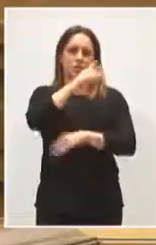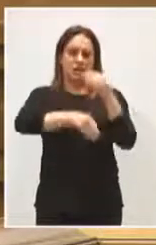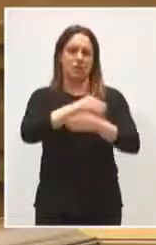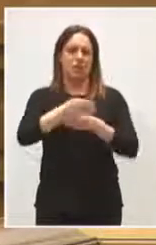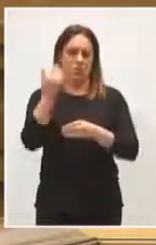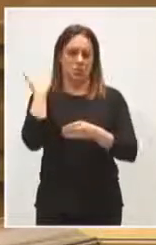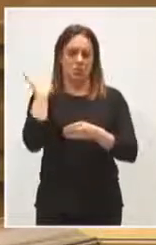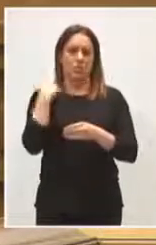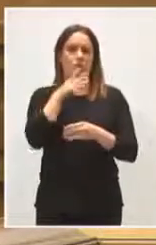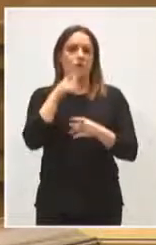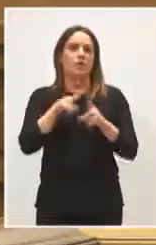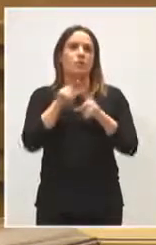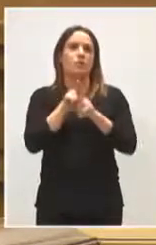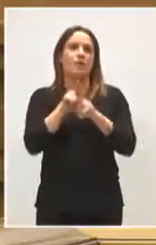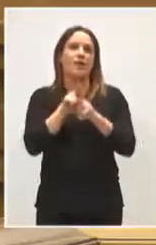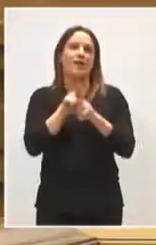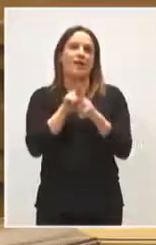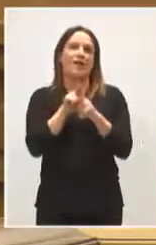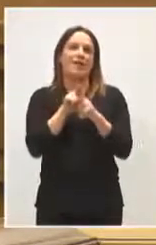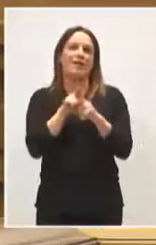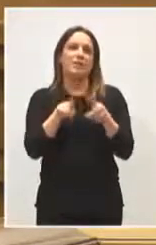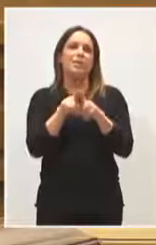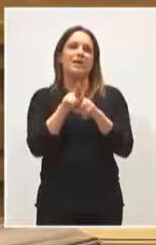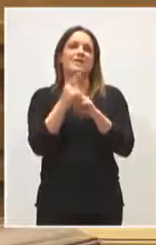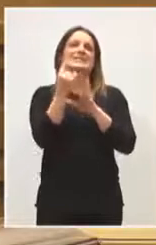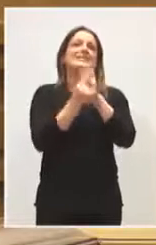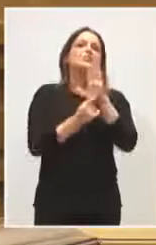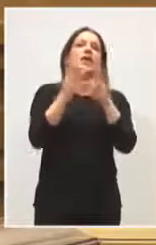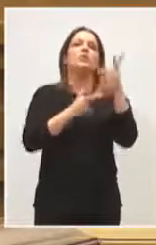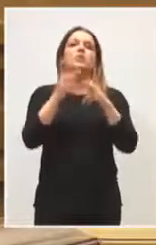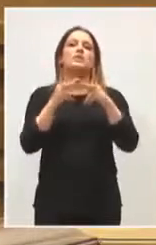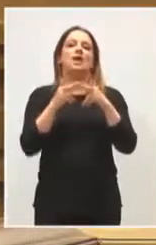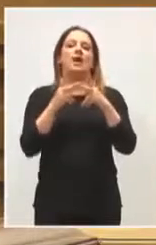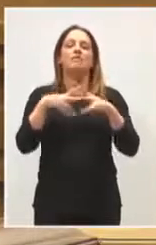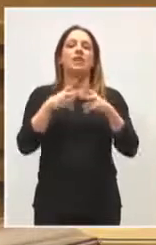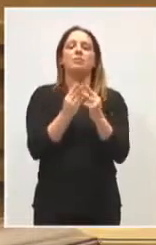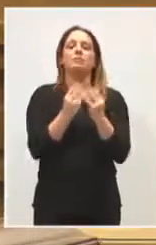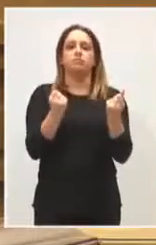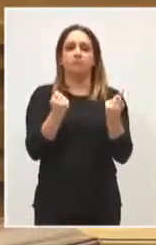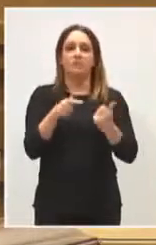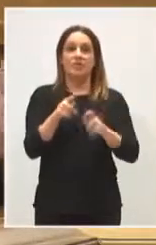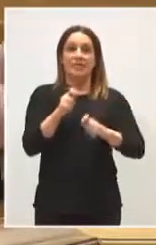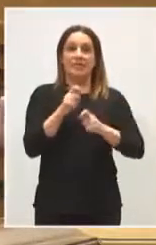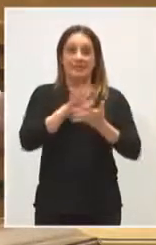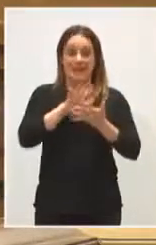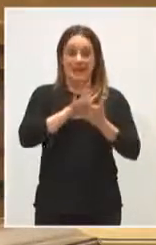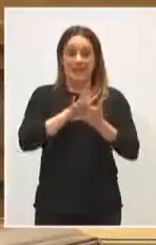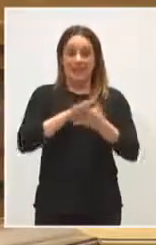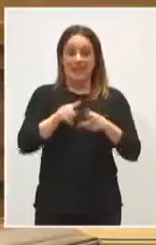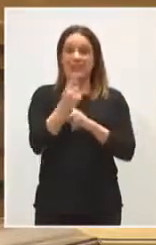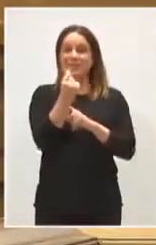por qué se suprimió la sindicatura de cuentas, la sindicatura que tenía que darnos tranquilidad en esta región de que el dinero se gasta bien